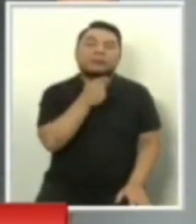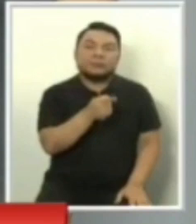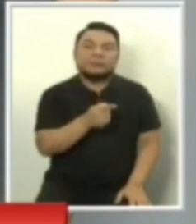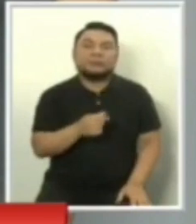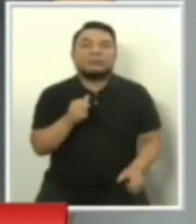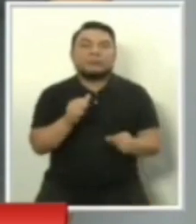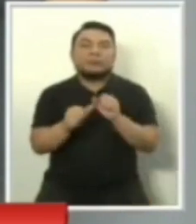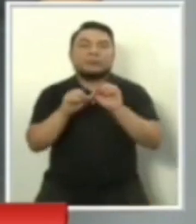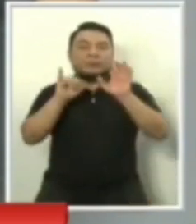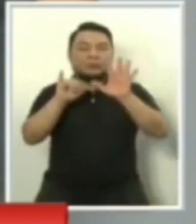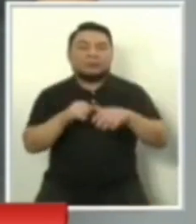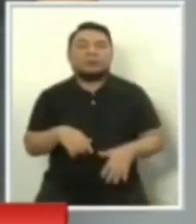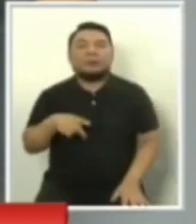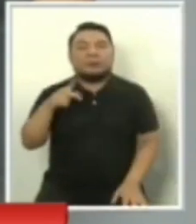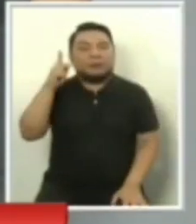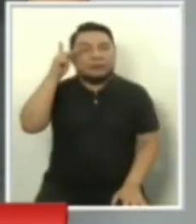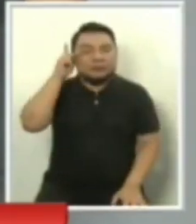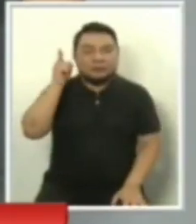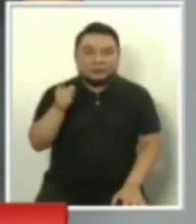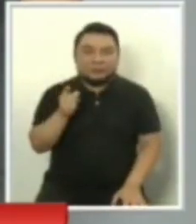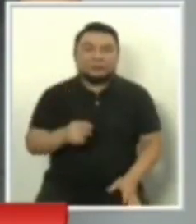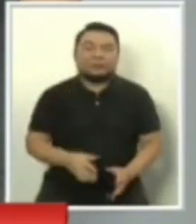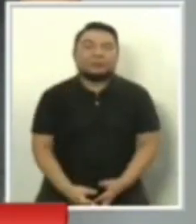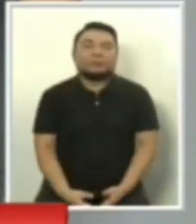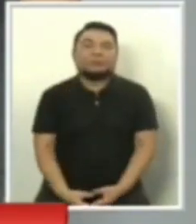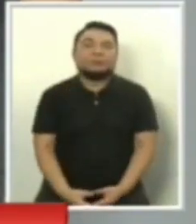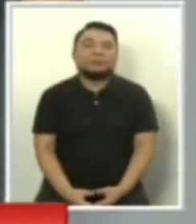número 6, Fuerza Popular, Keiko Fujimori.